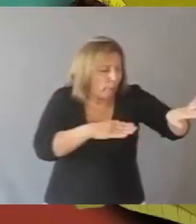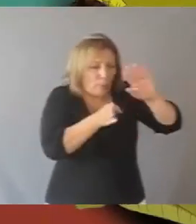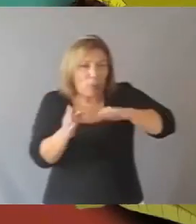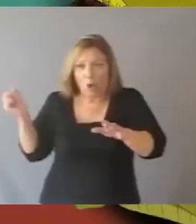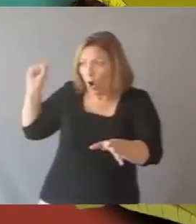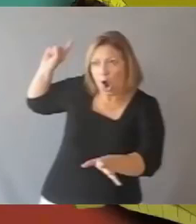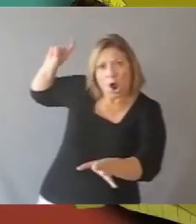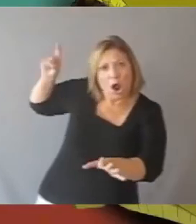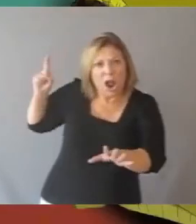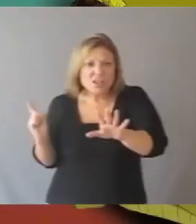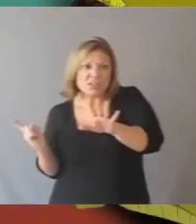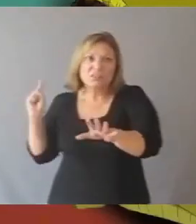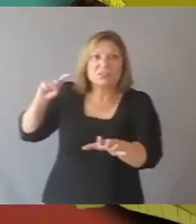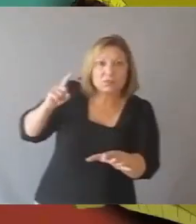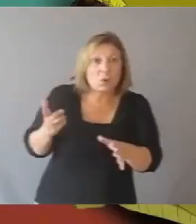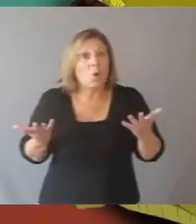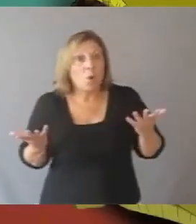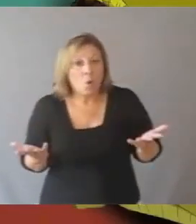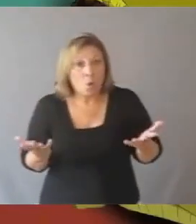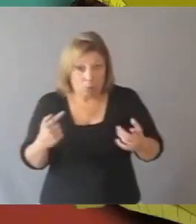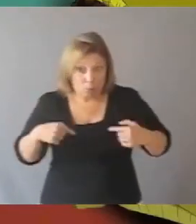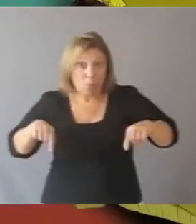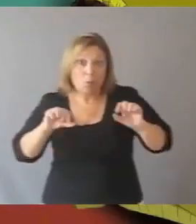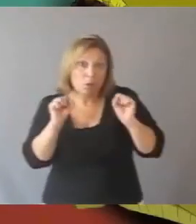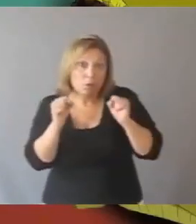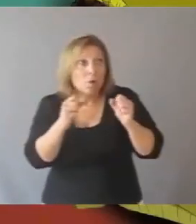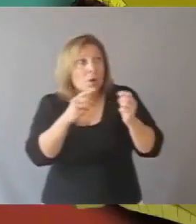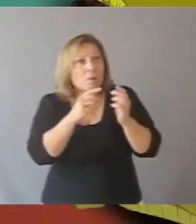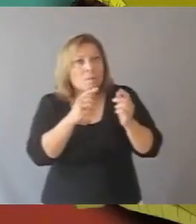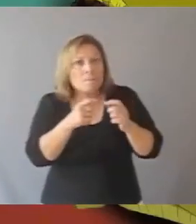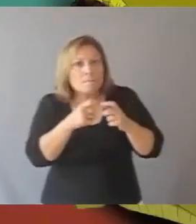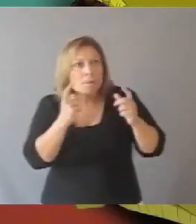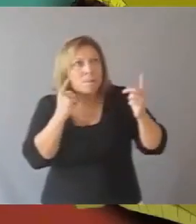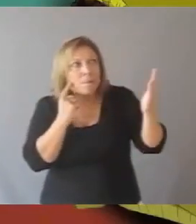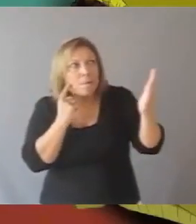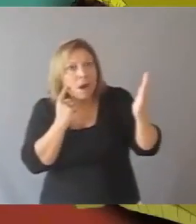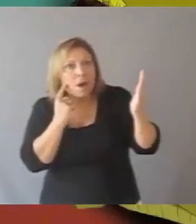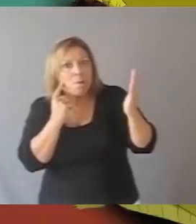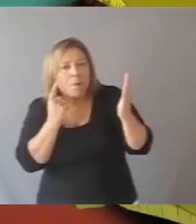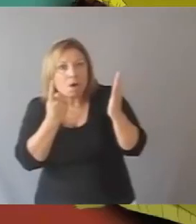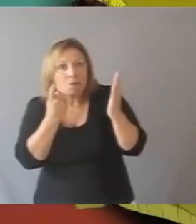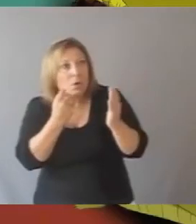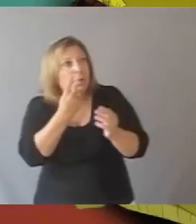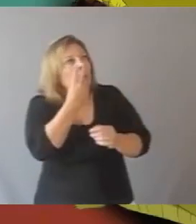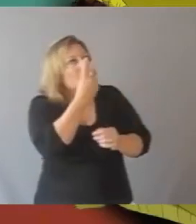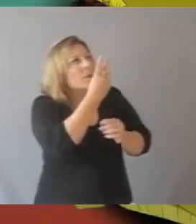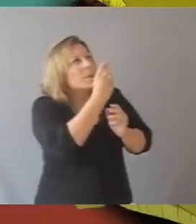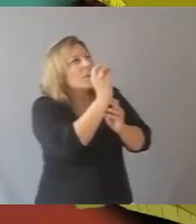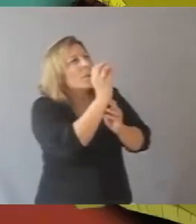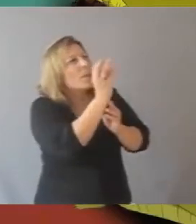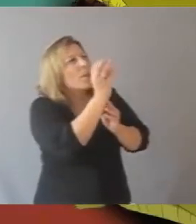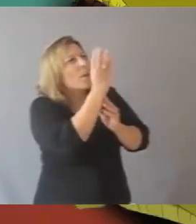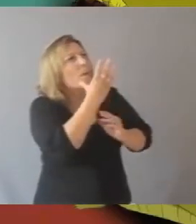de un lado para otro con la cola levantada. Y no era para menos su inquietud, porque el ruido crecía, crecía. Pronto vieron